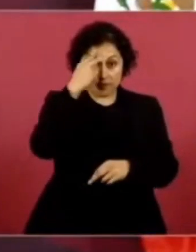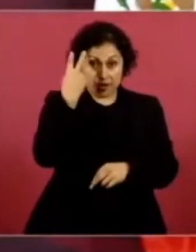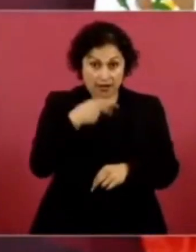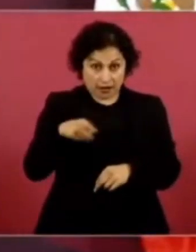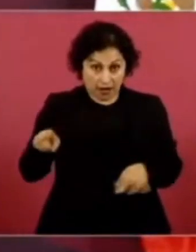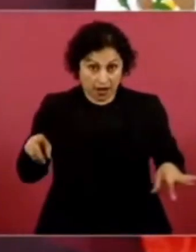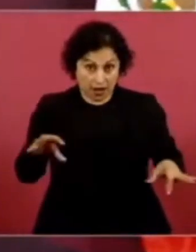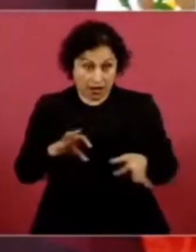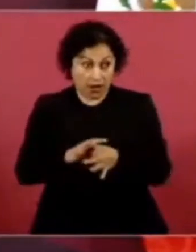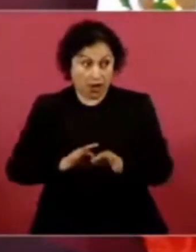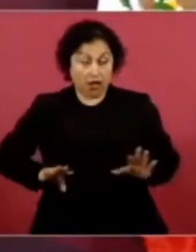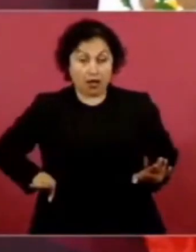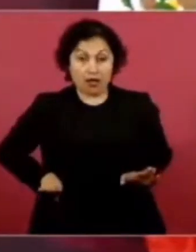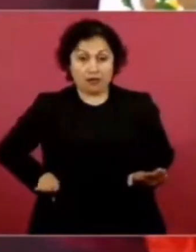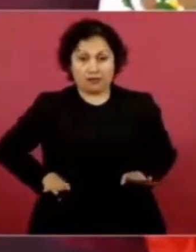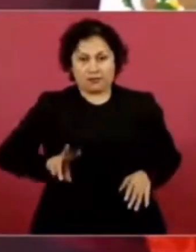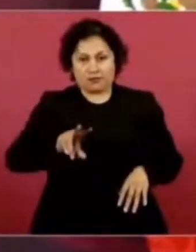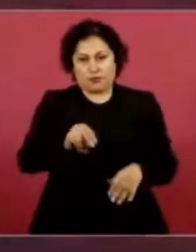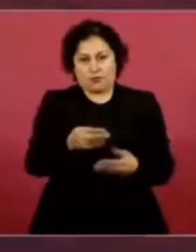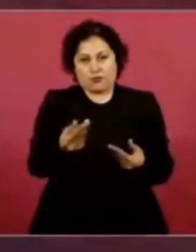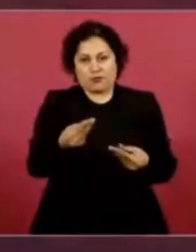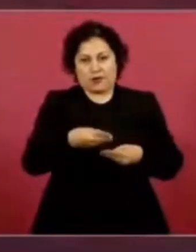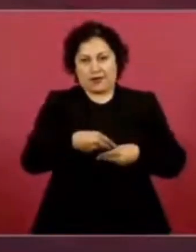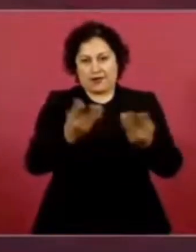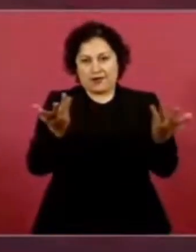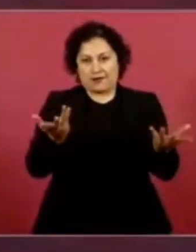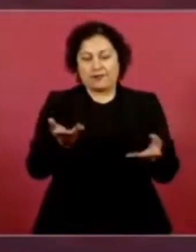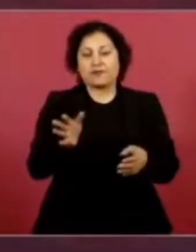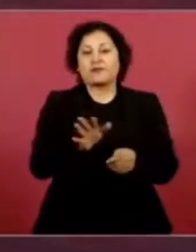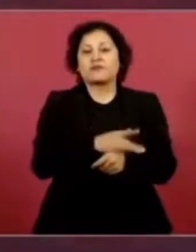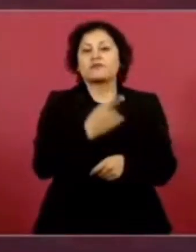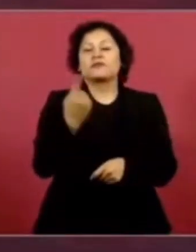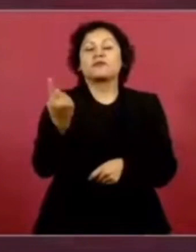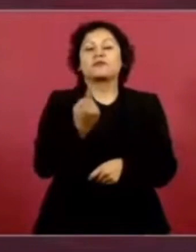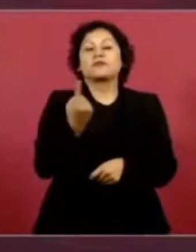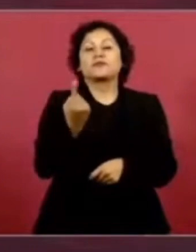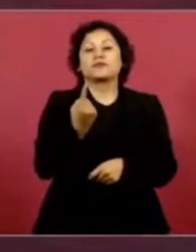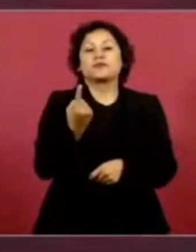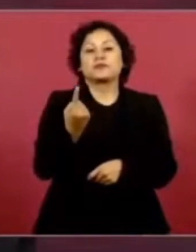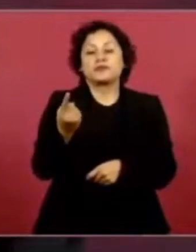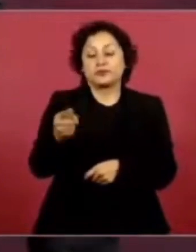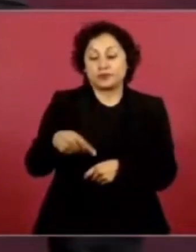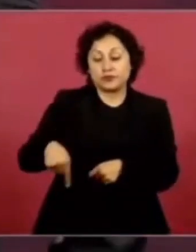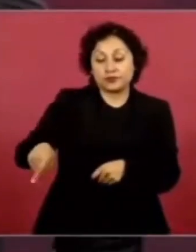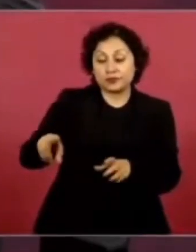porque ellos son realmente